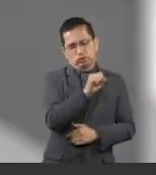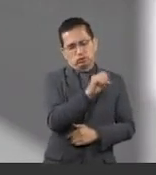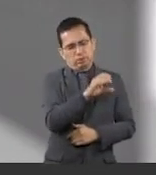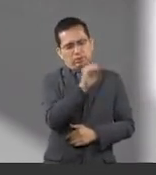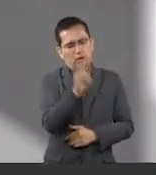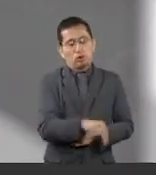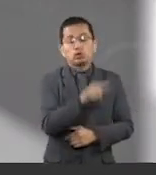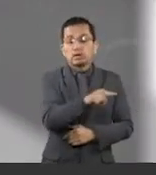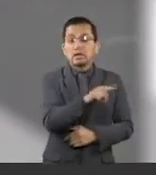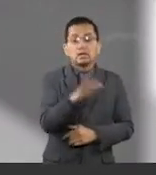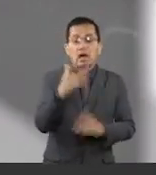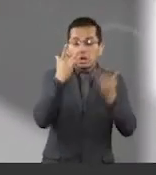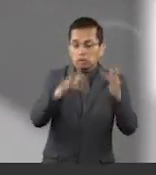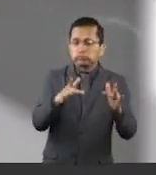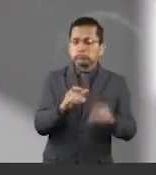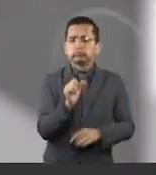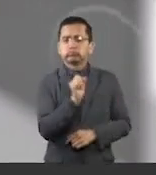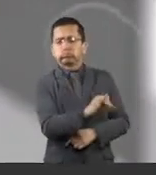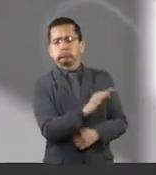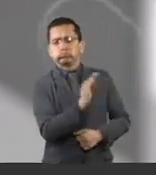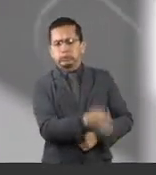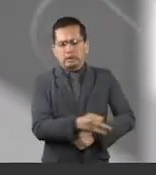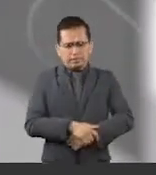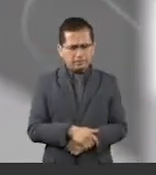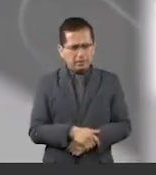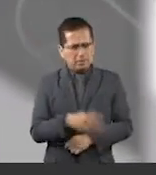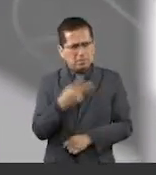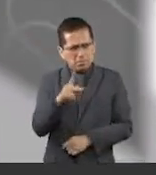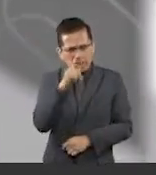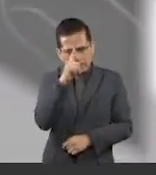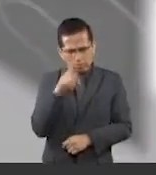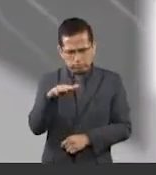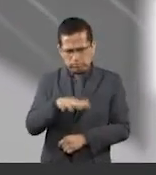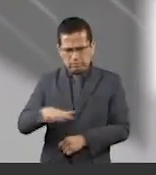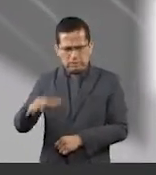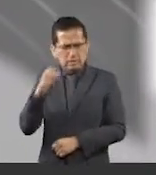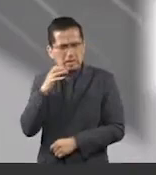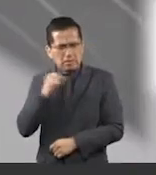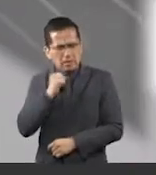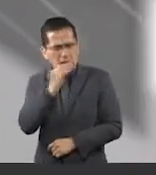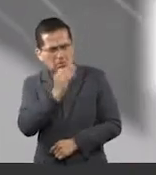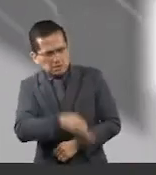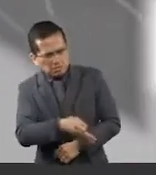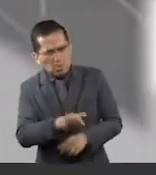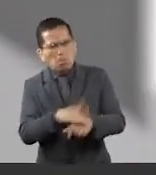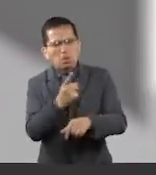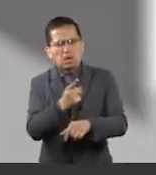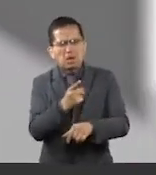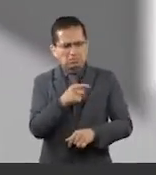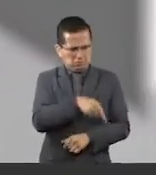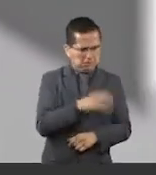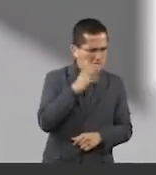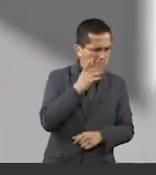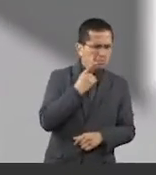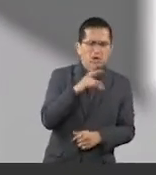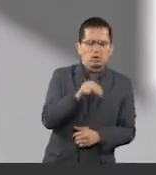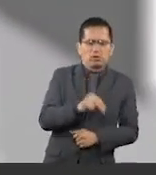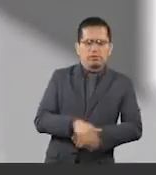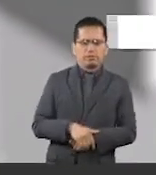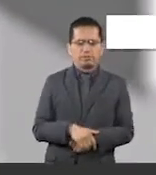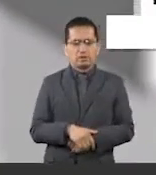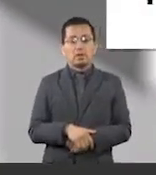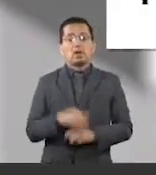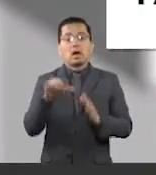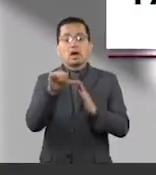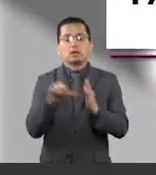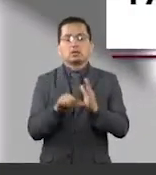Arturo Saldívar Lelo de la Rea. Pero, ¿por qué el Senado de la República y no los diputados? Vamos a ver. Artículo 76 de